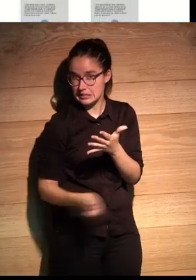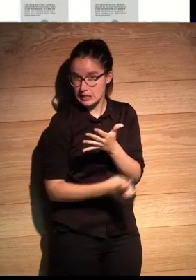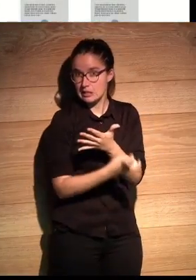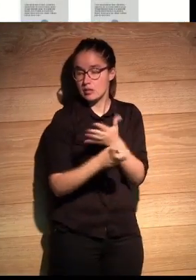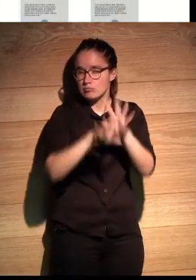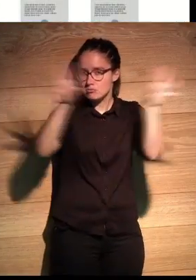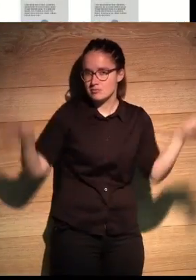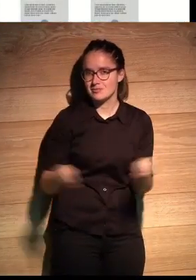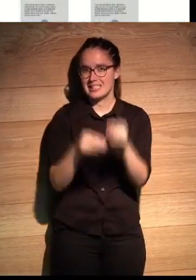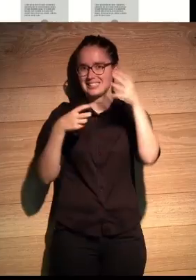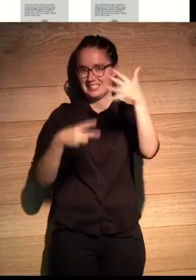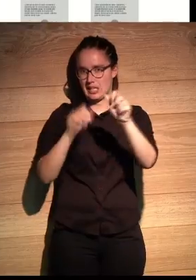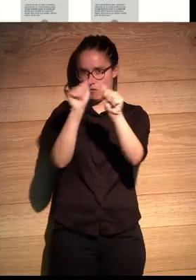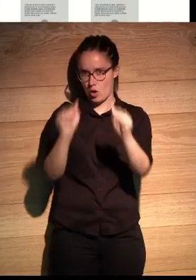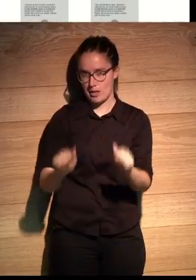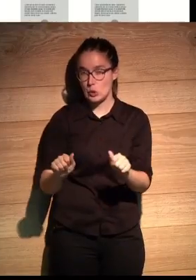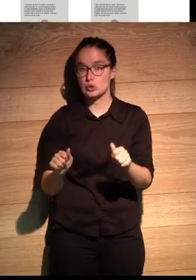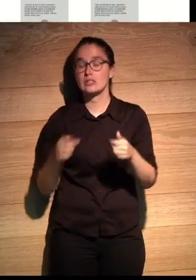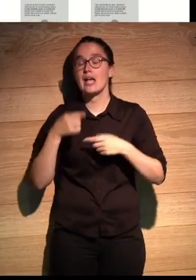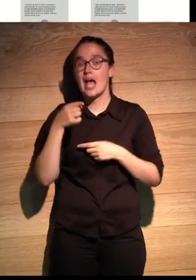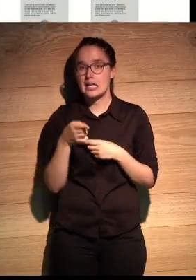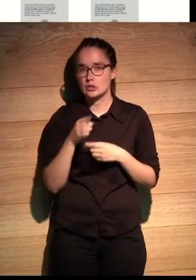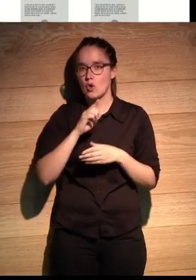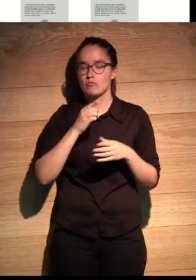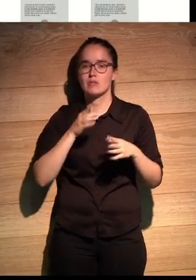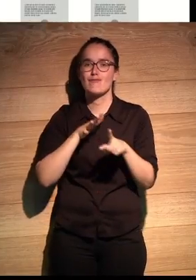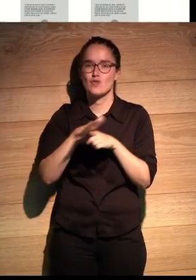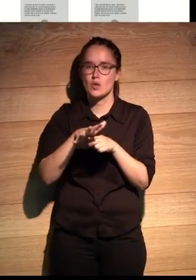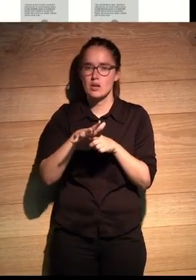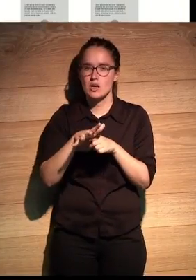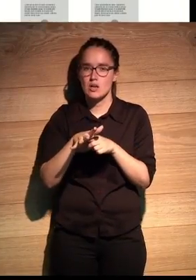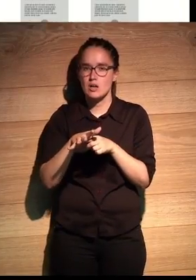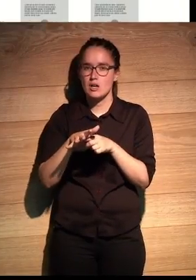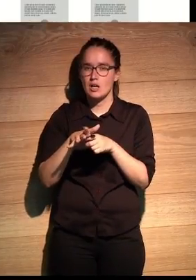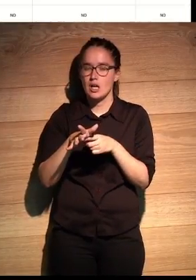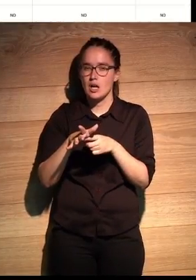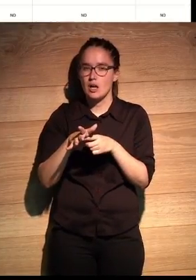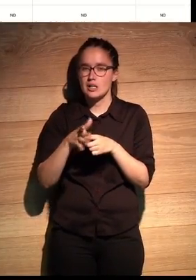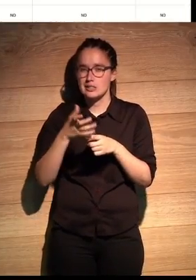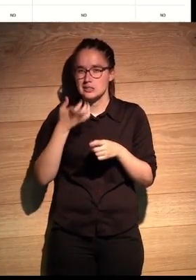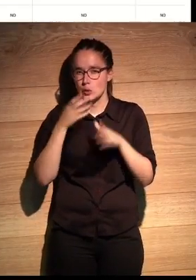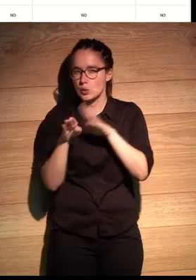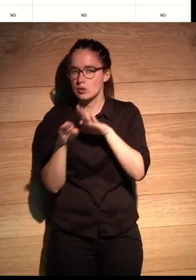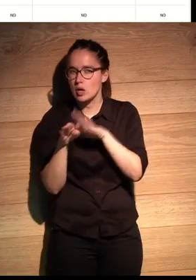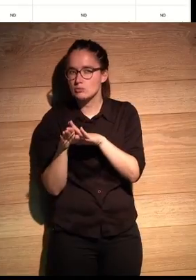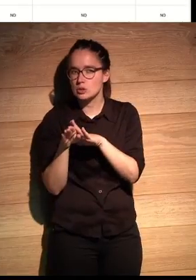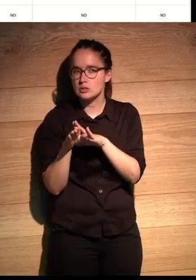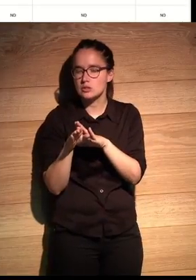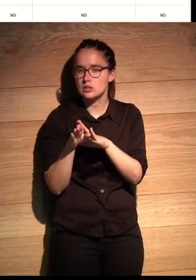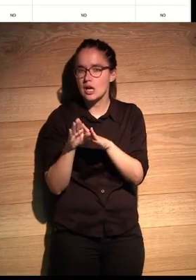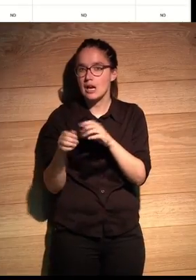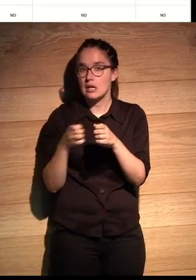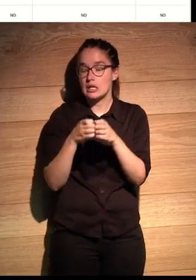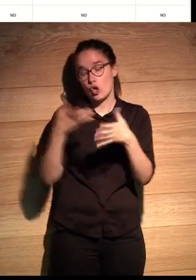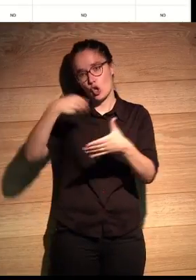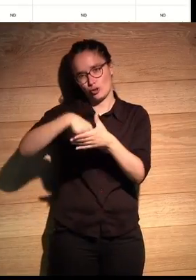se reduce a siete formatos. Y eso afectaba, estas plantillas afectaba a, si seguimos adelante, a el